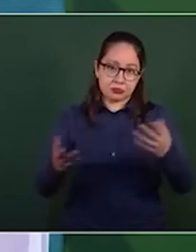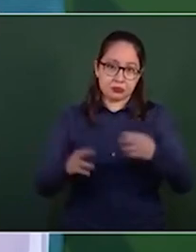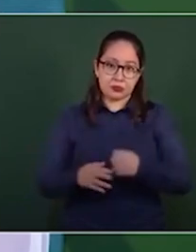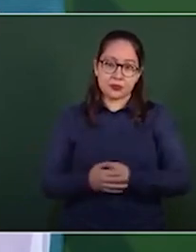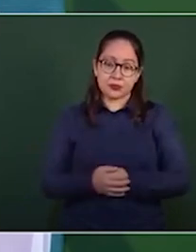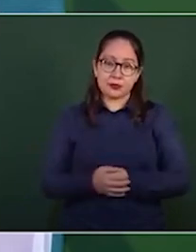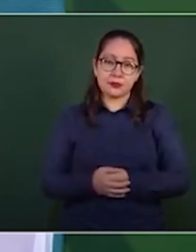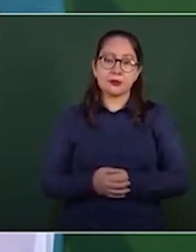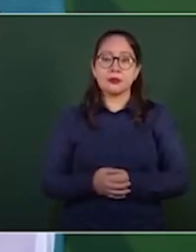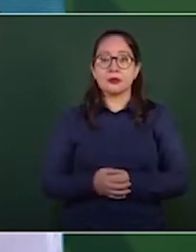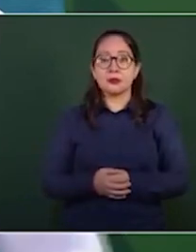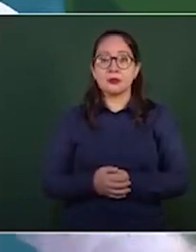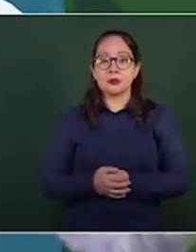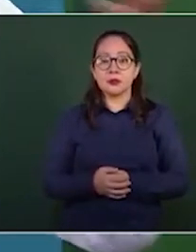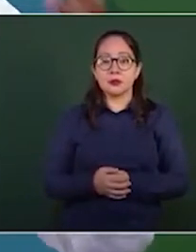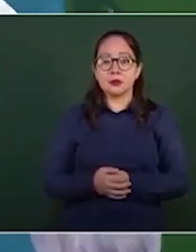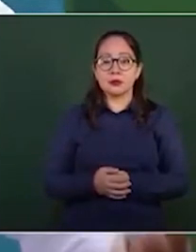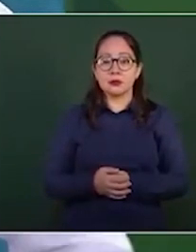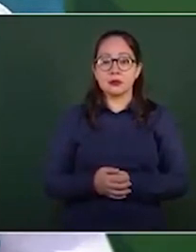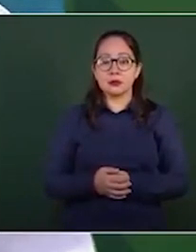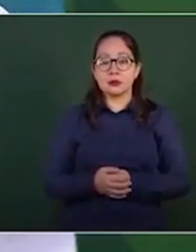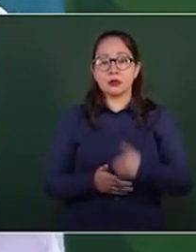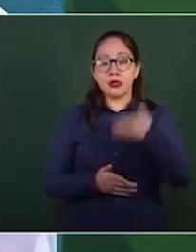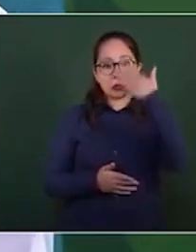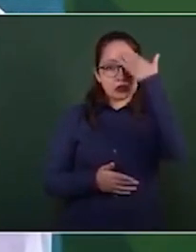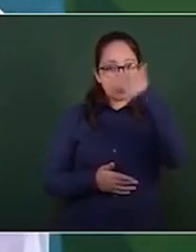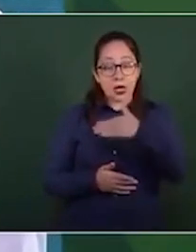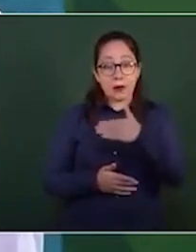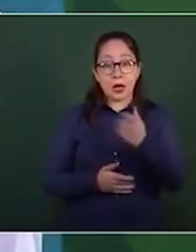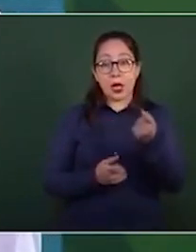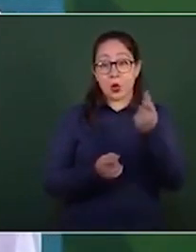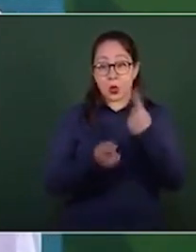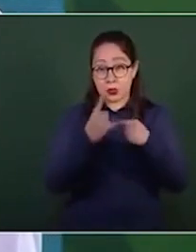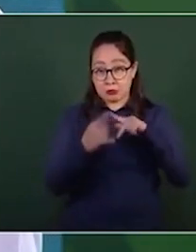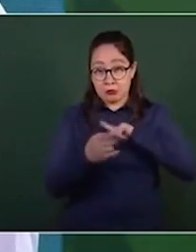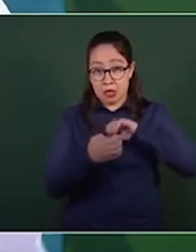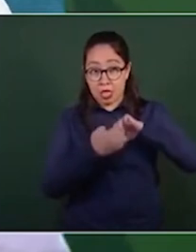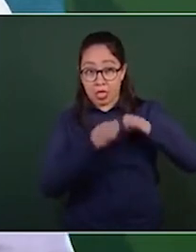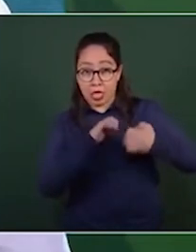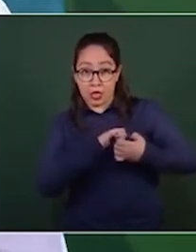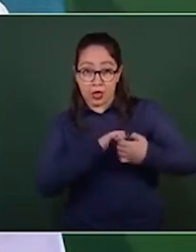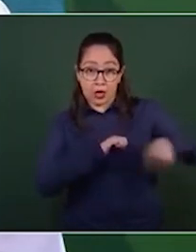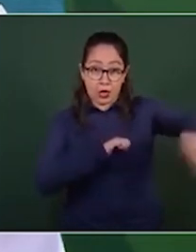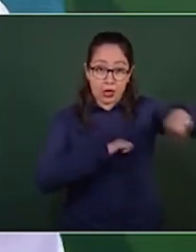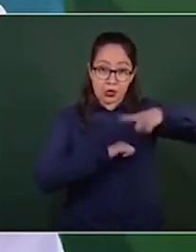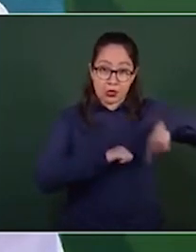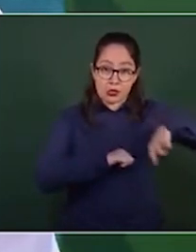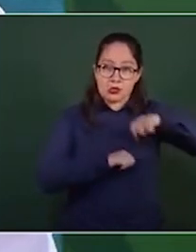como el bloque conservador andan muy